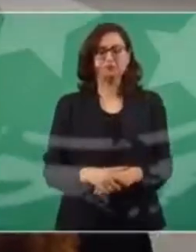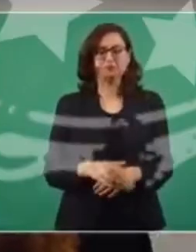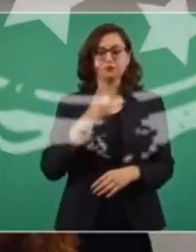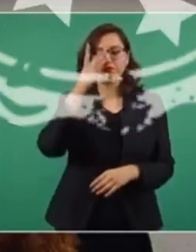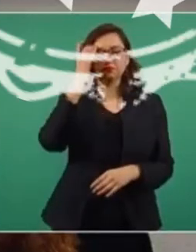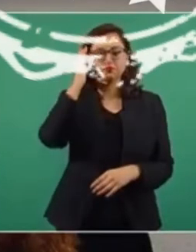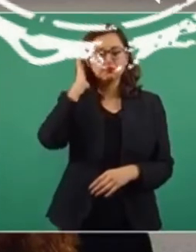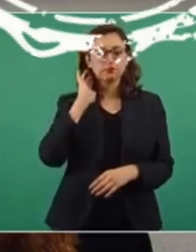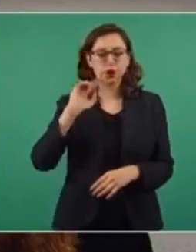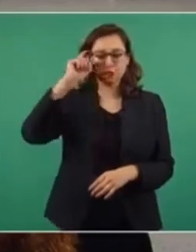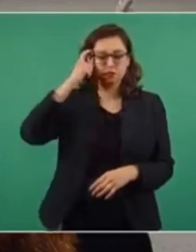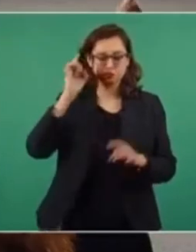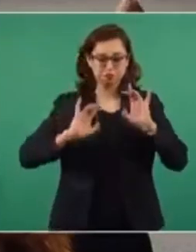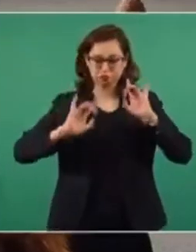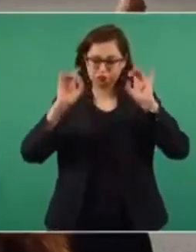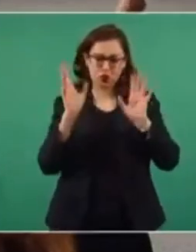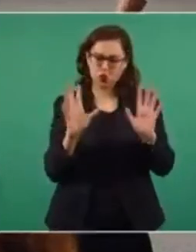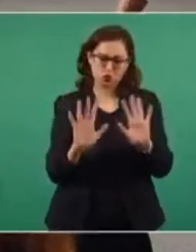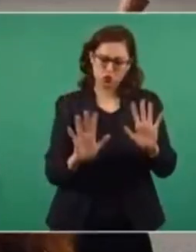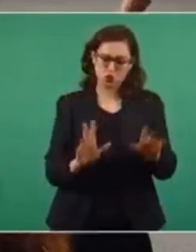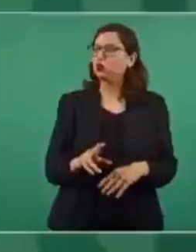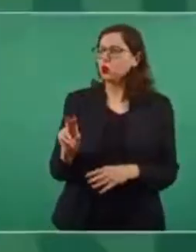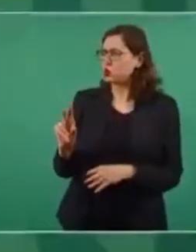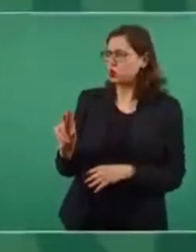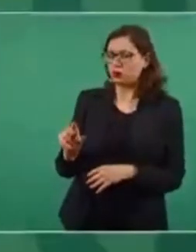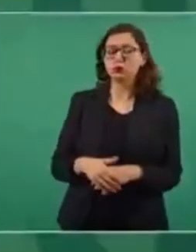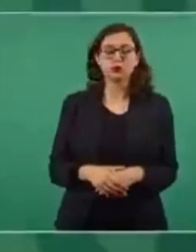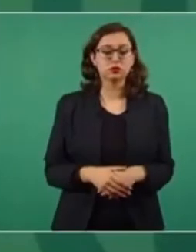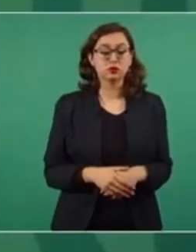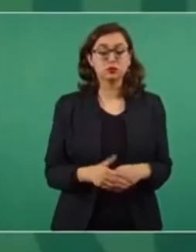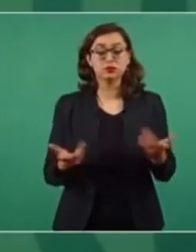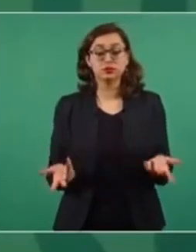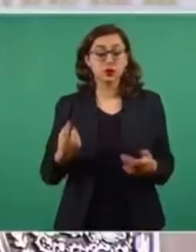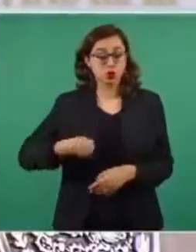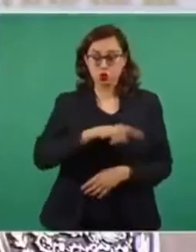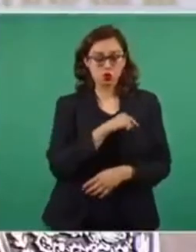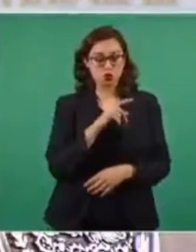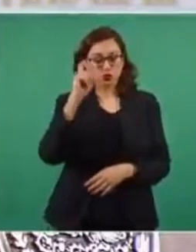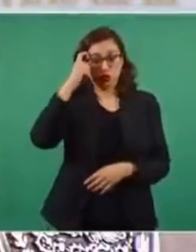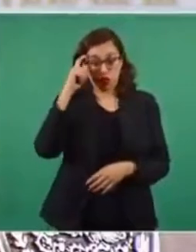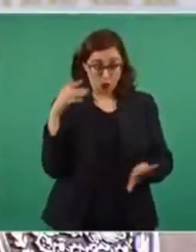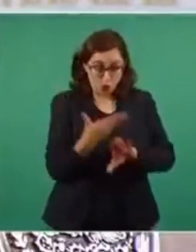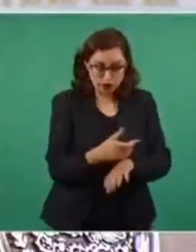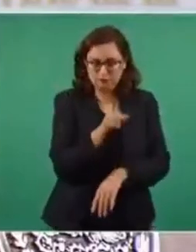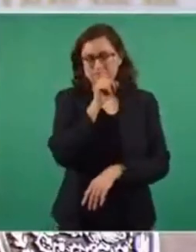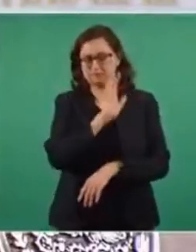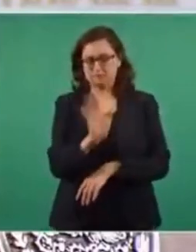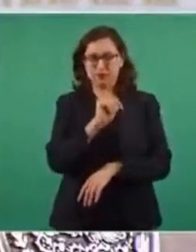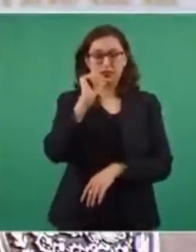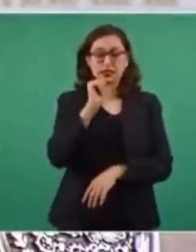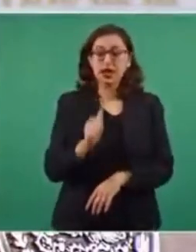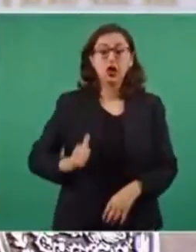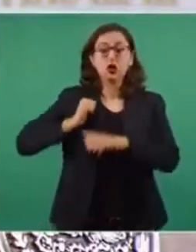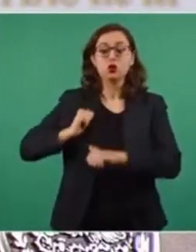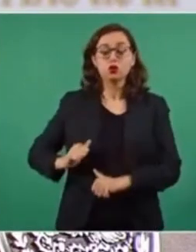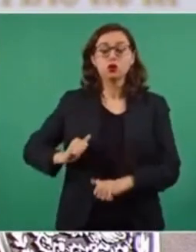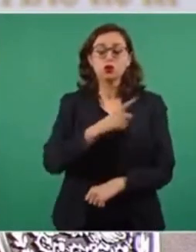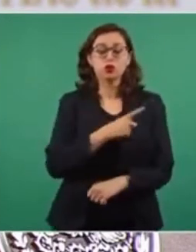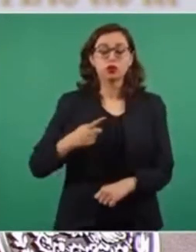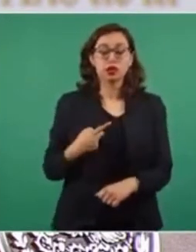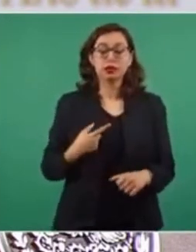No debemos enojarnos, ni ustedes y menos nosotros, la autoridad tiene que